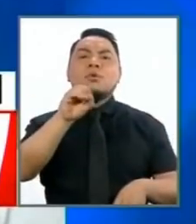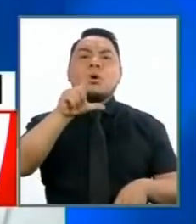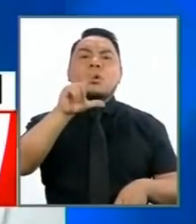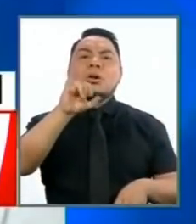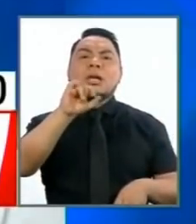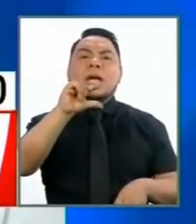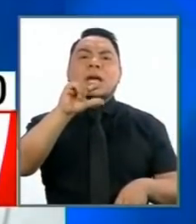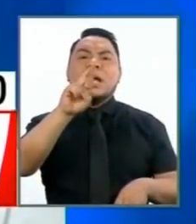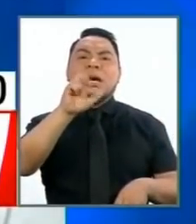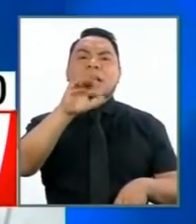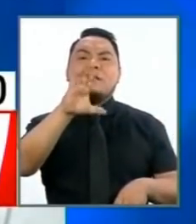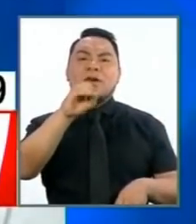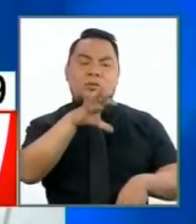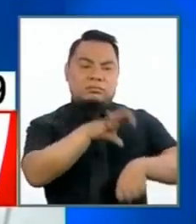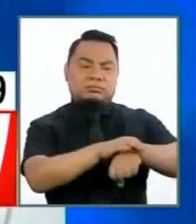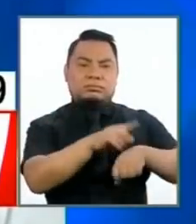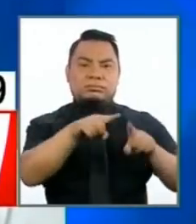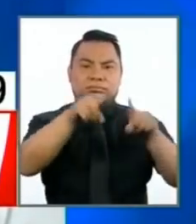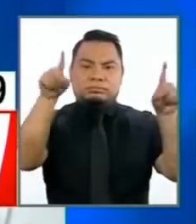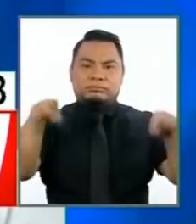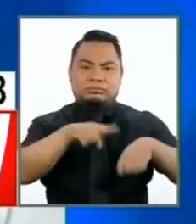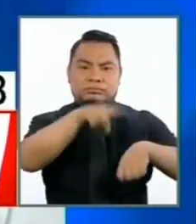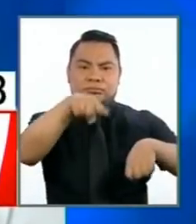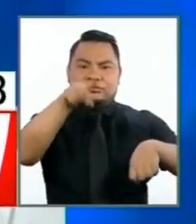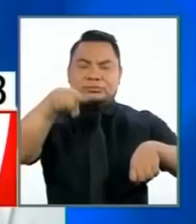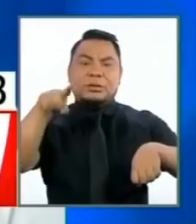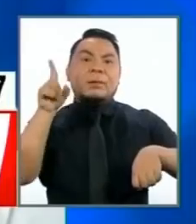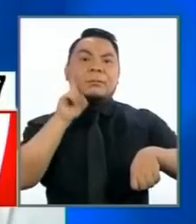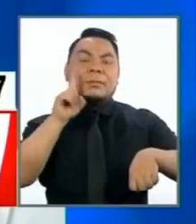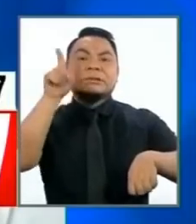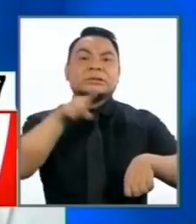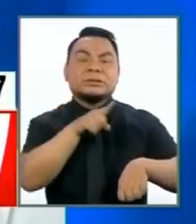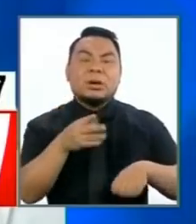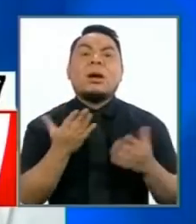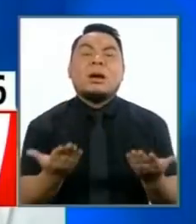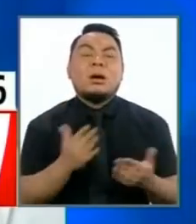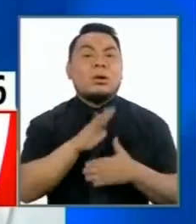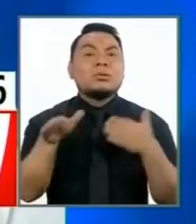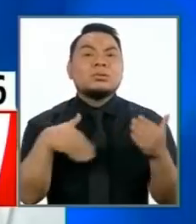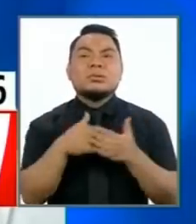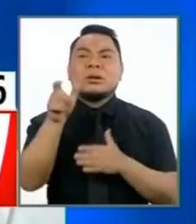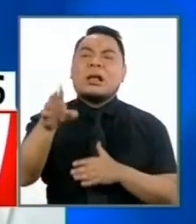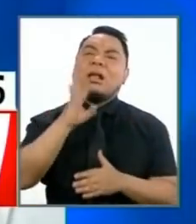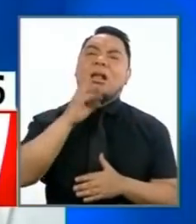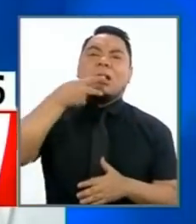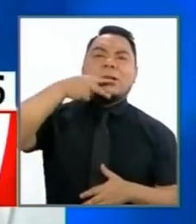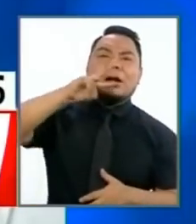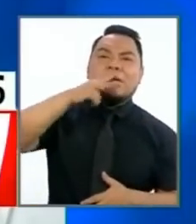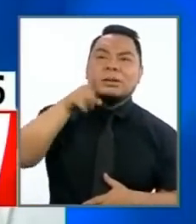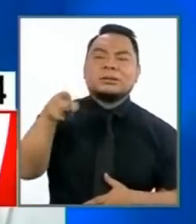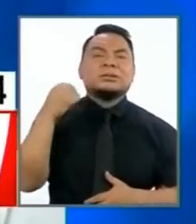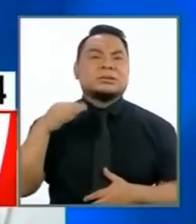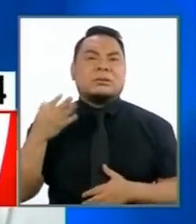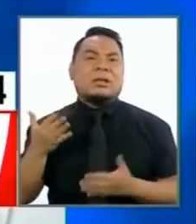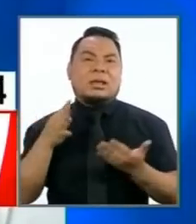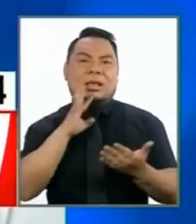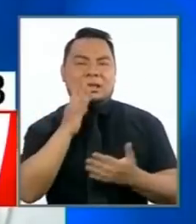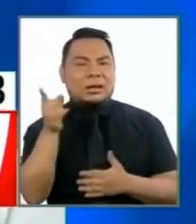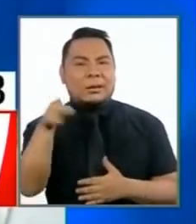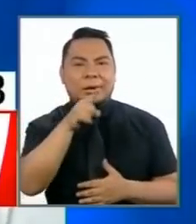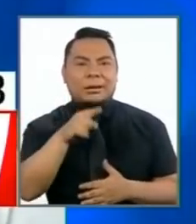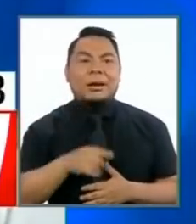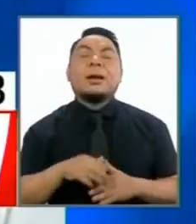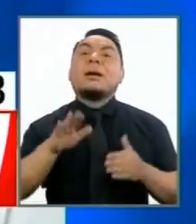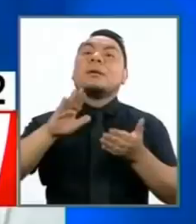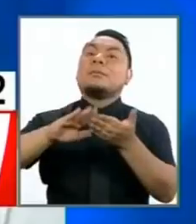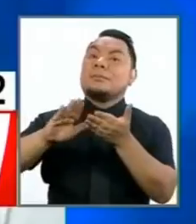para ver si están diciendo la verdad en tantas ofertas que como charlatanes vienen ofreciendo señor Gálvez